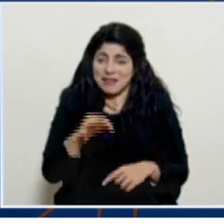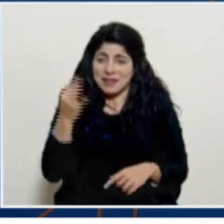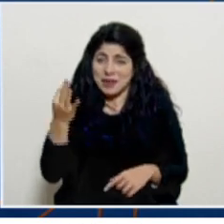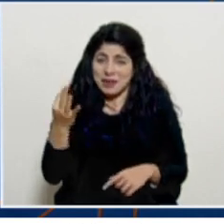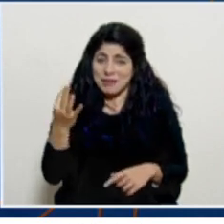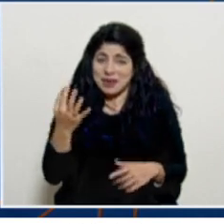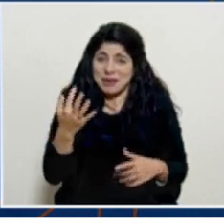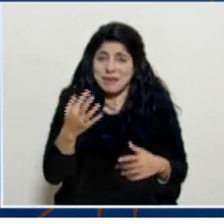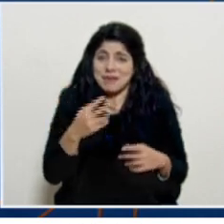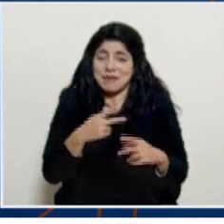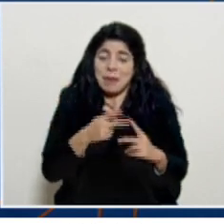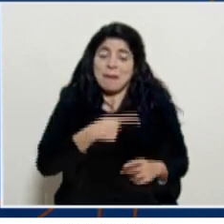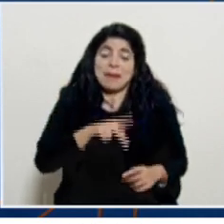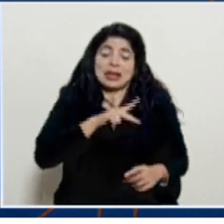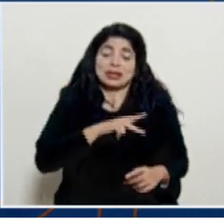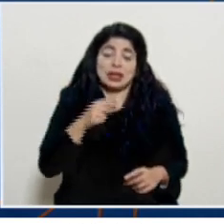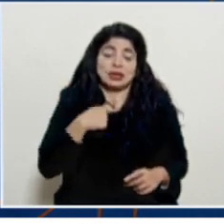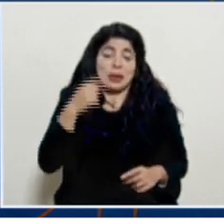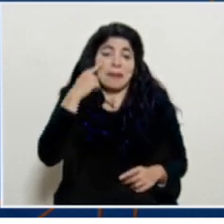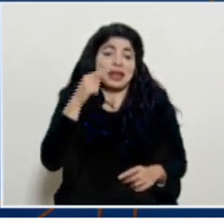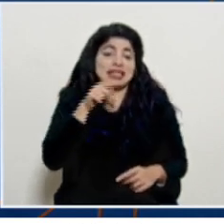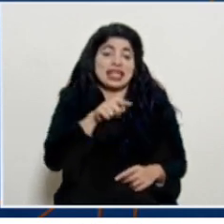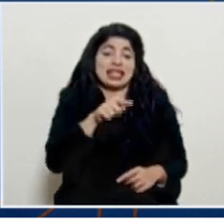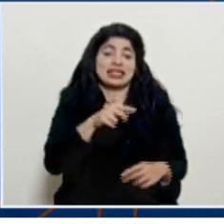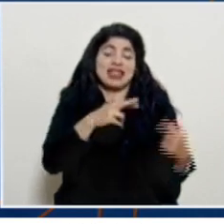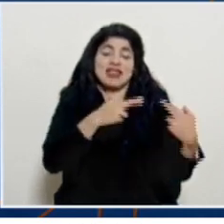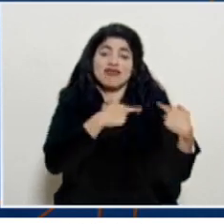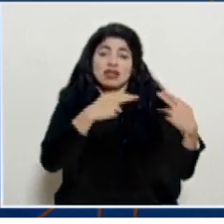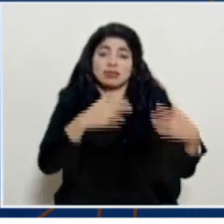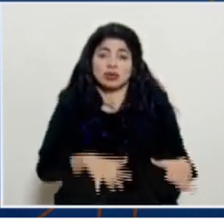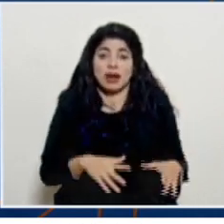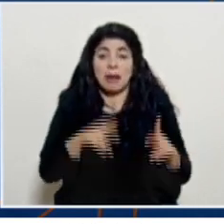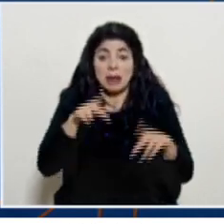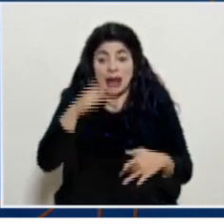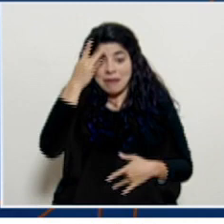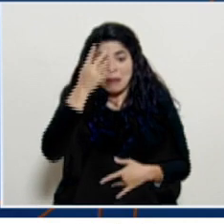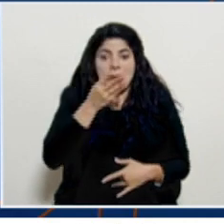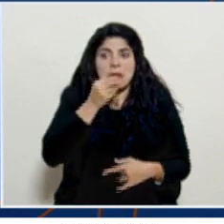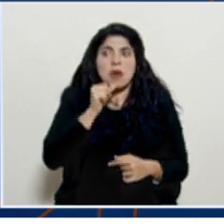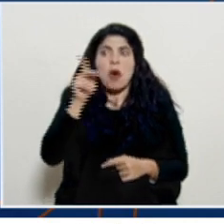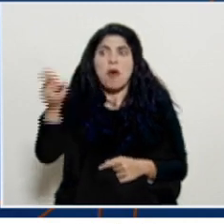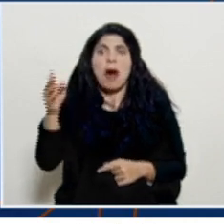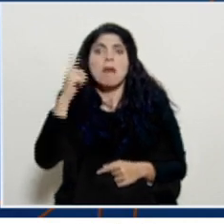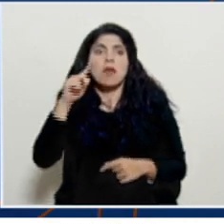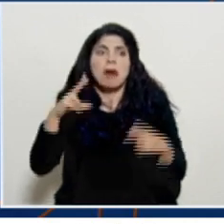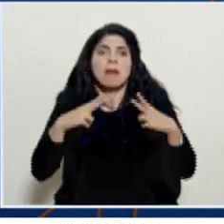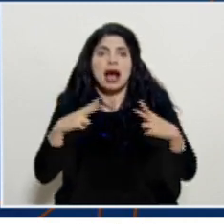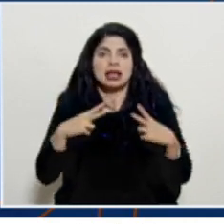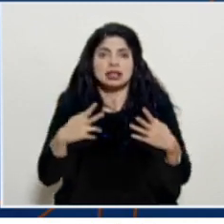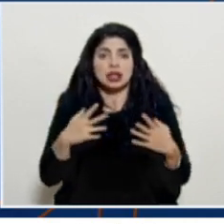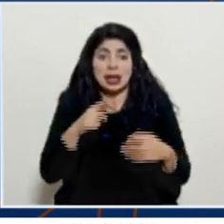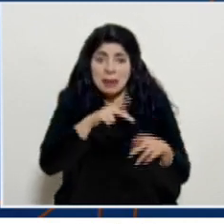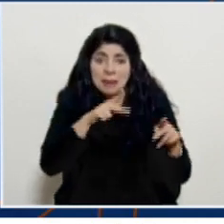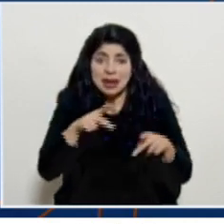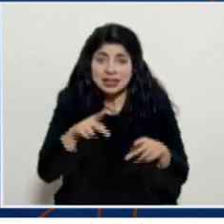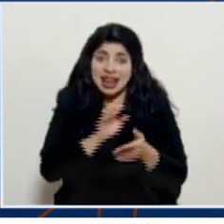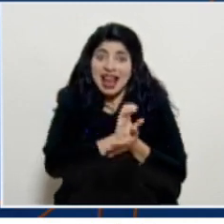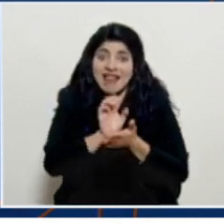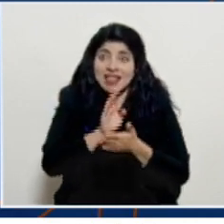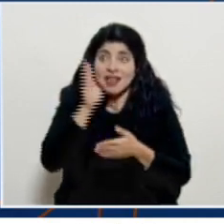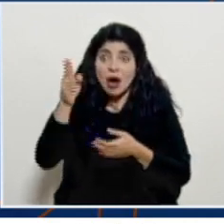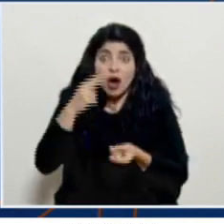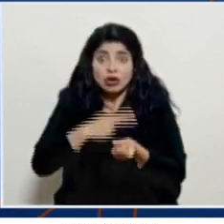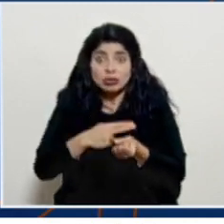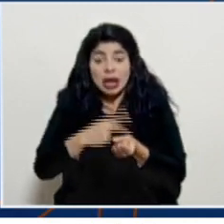muy muy personal me parece que es una condición de irresponsabilidad porque de estas personas que evitan hacer la